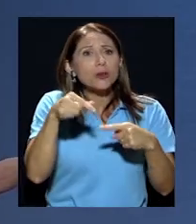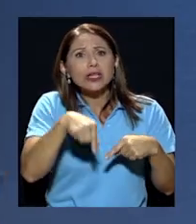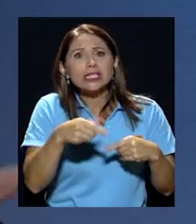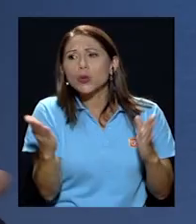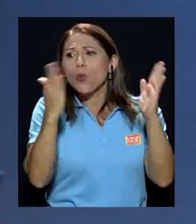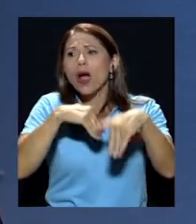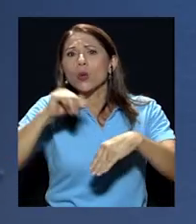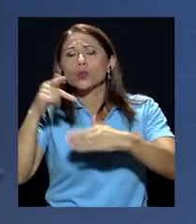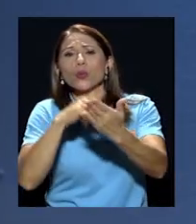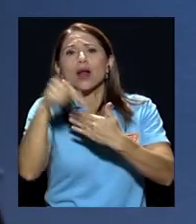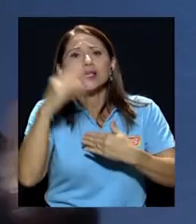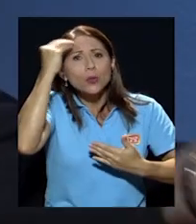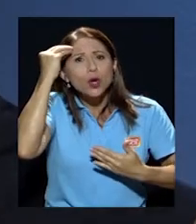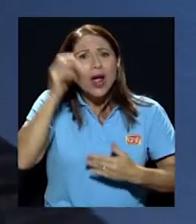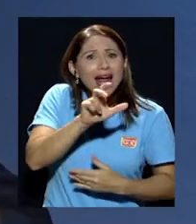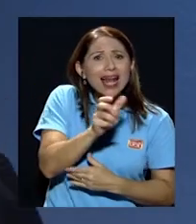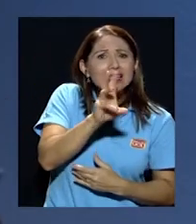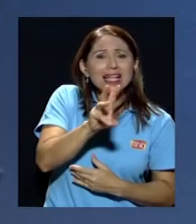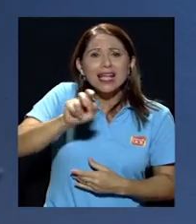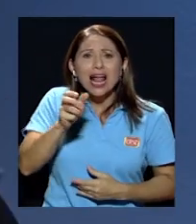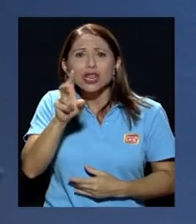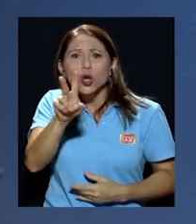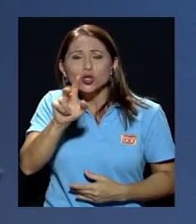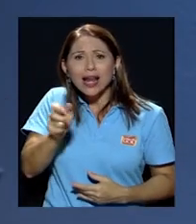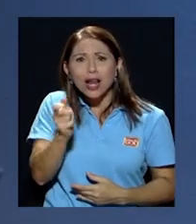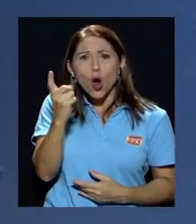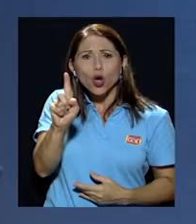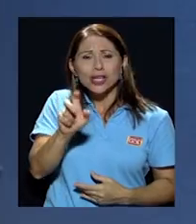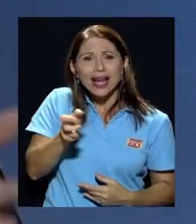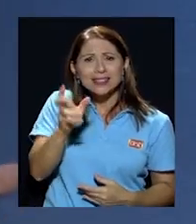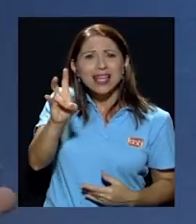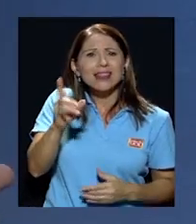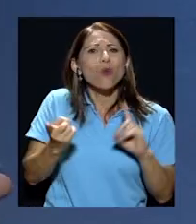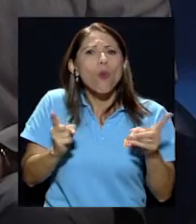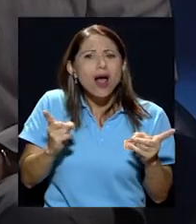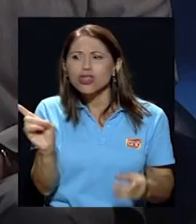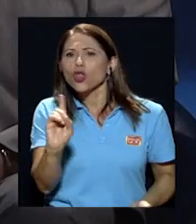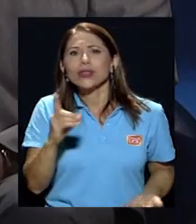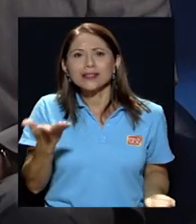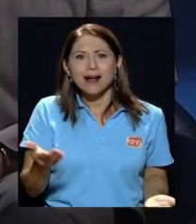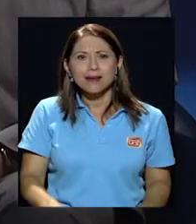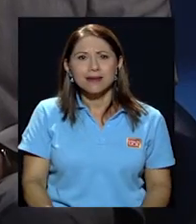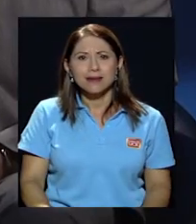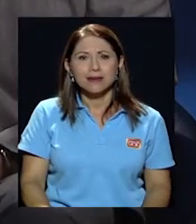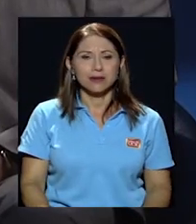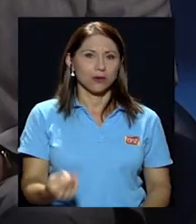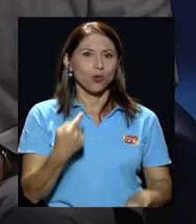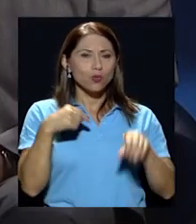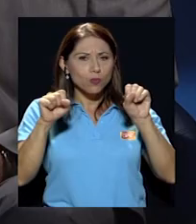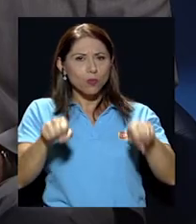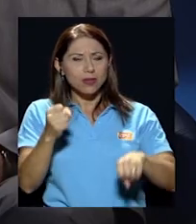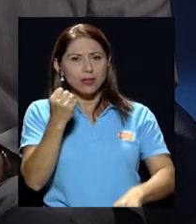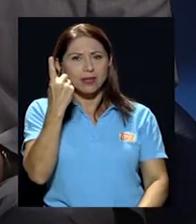programas de opinión en Canal 6, en Canal 2, en Canal 11 o en Canal 7? ¿Dónde están? Uno puede entender muchísimo